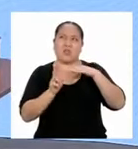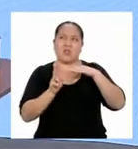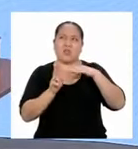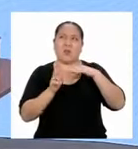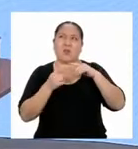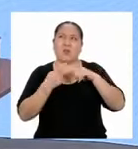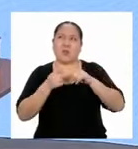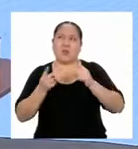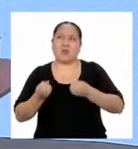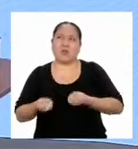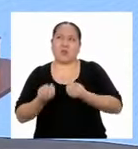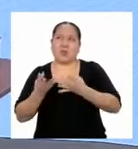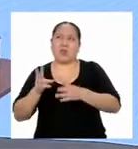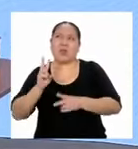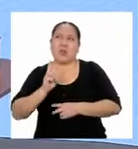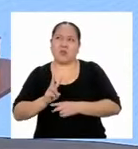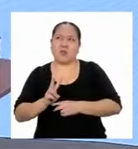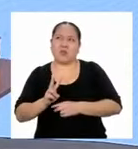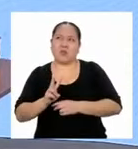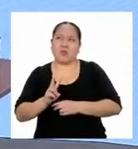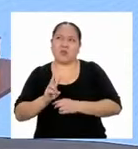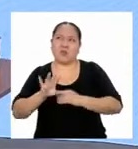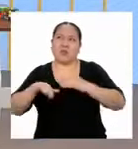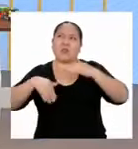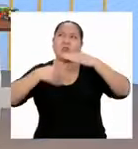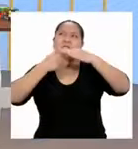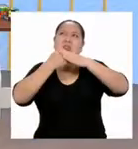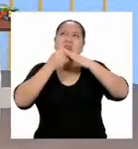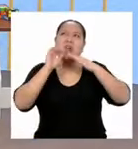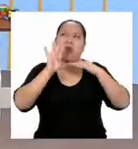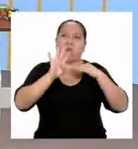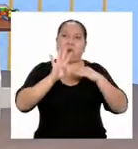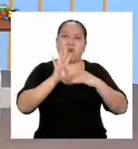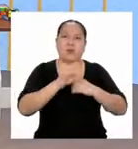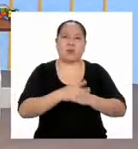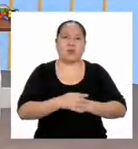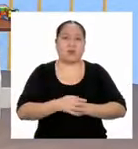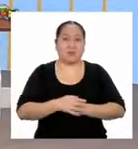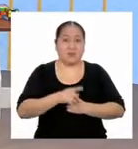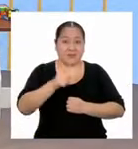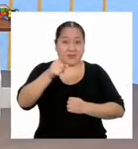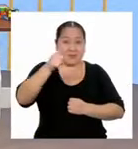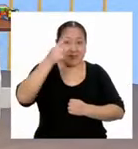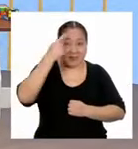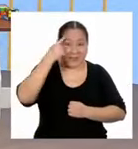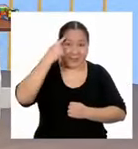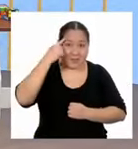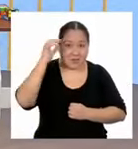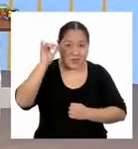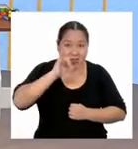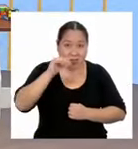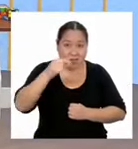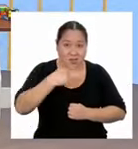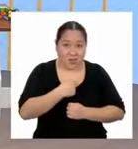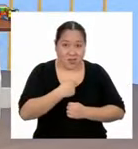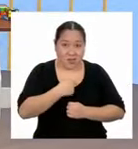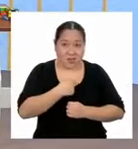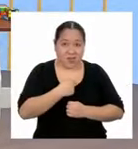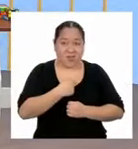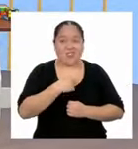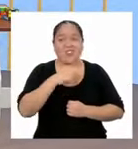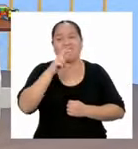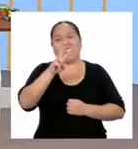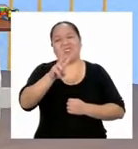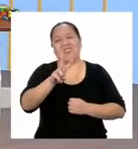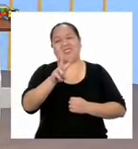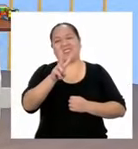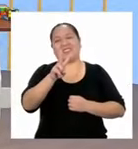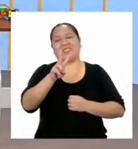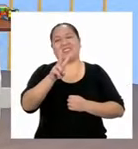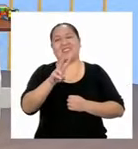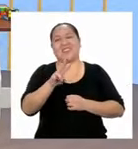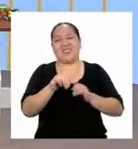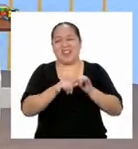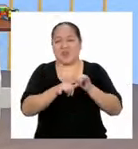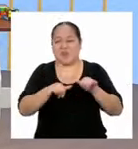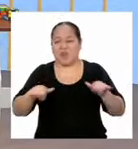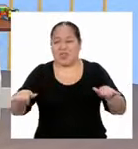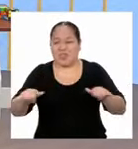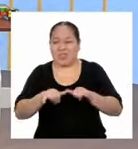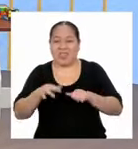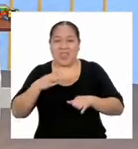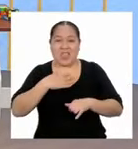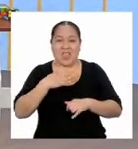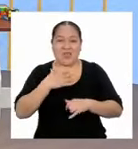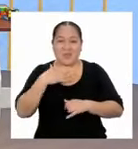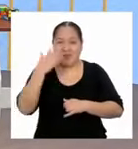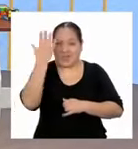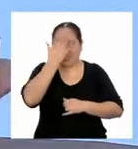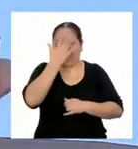¡Ay! Ya sé a qué número se refiere. ¿Ustedes están pensando lo mismo que yo? ¡Dos! La medida de mi sombra